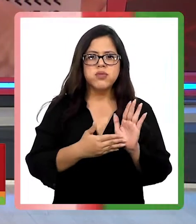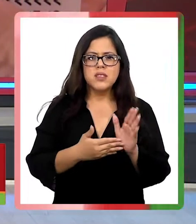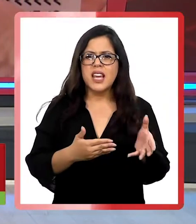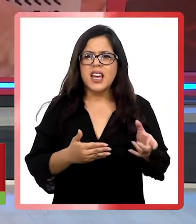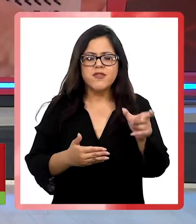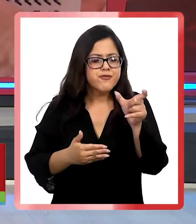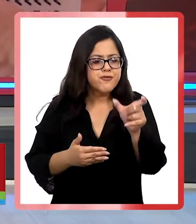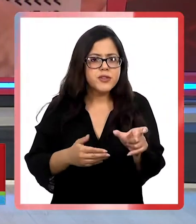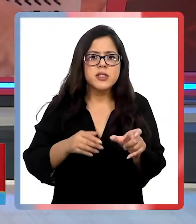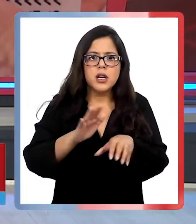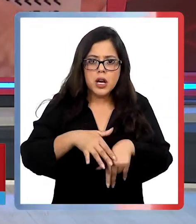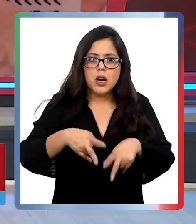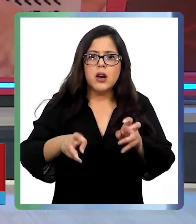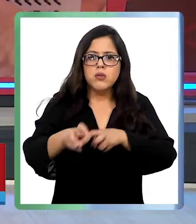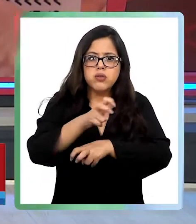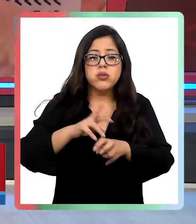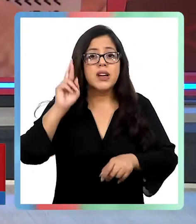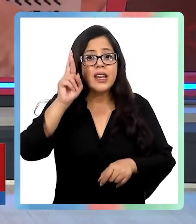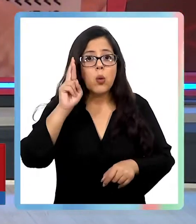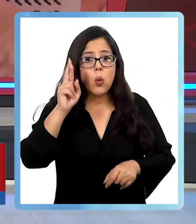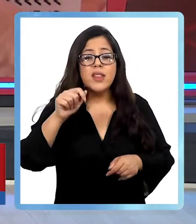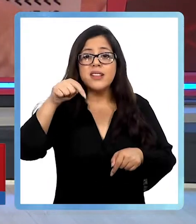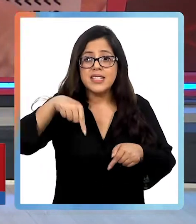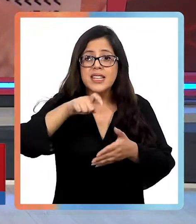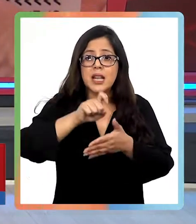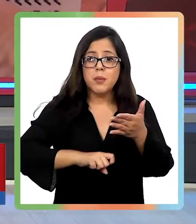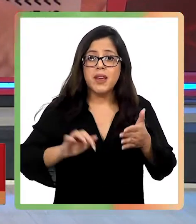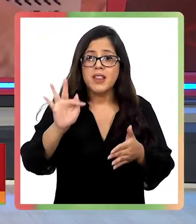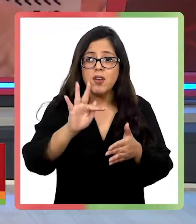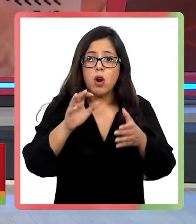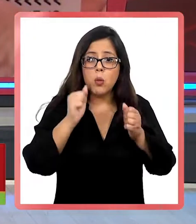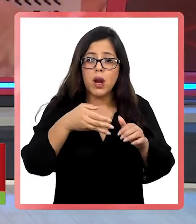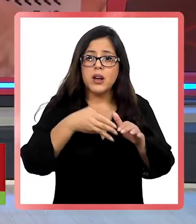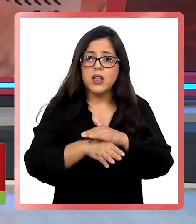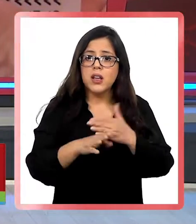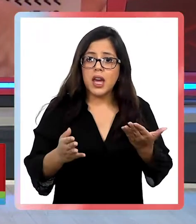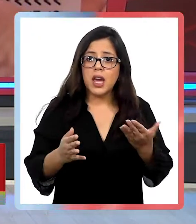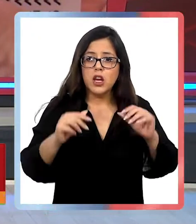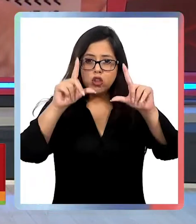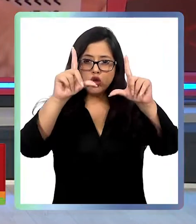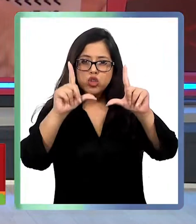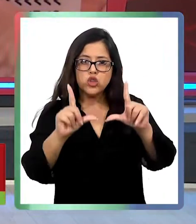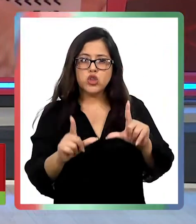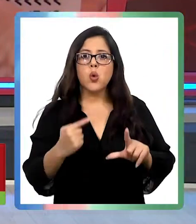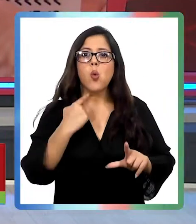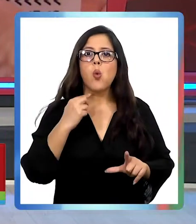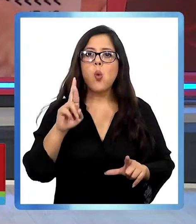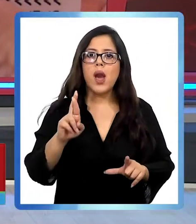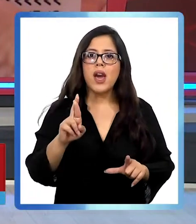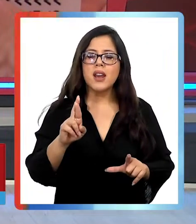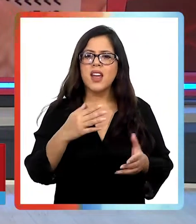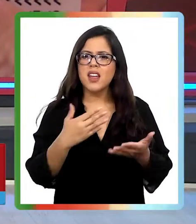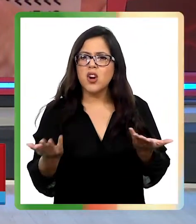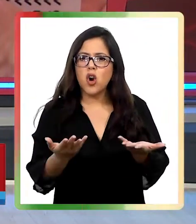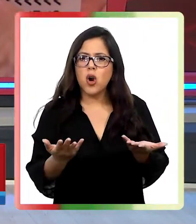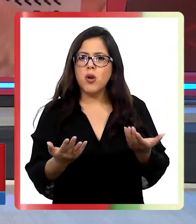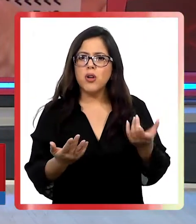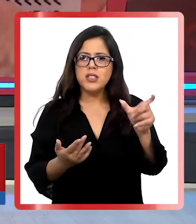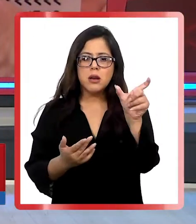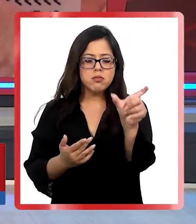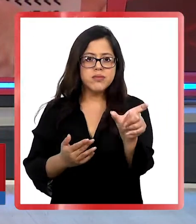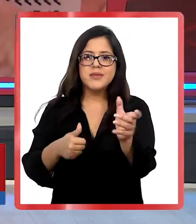mostrar su pase de movilidad. Y recuerde que a partir de este mes de febrero se puede acceder a él con el código QR de la cédula de identidad.